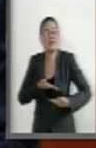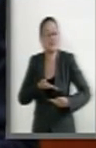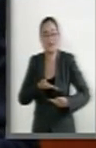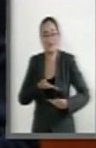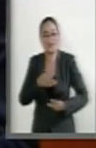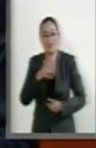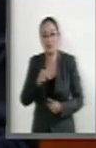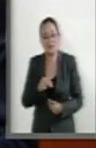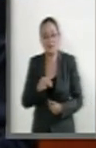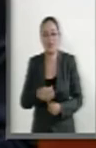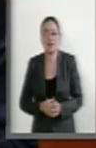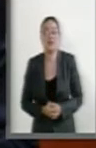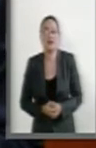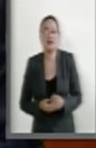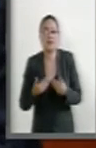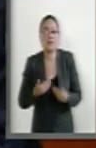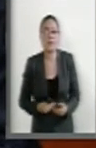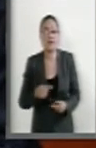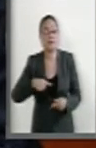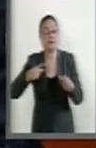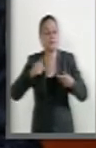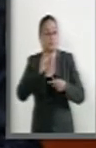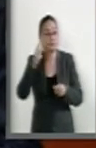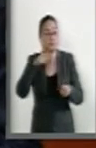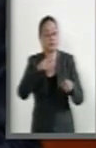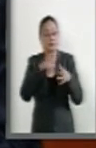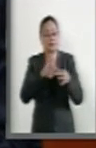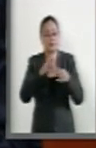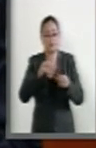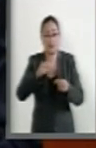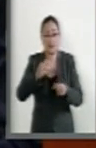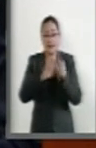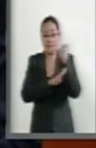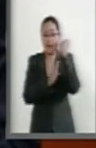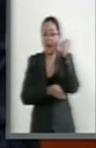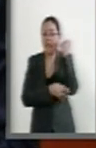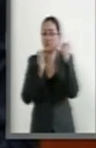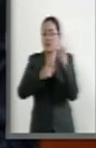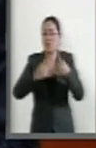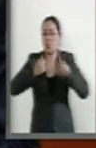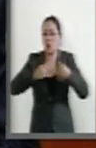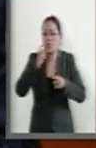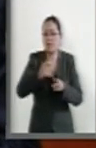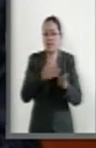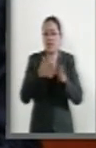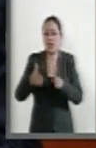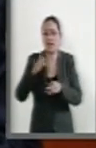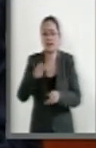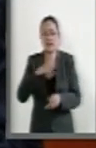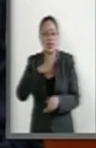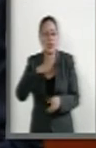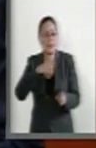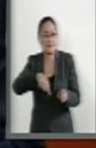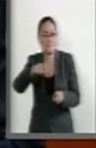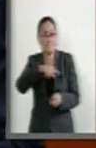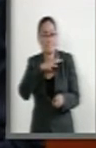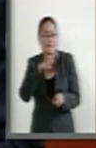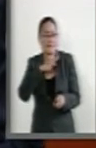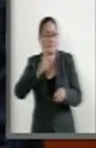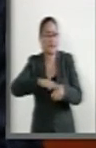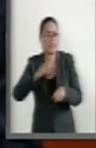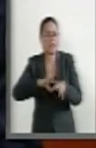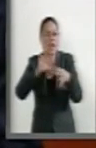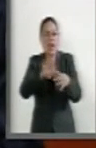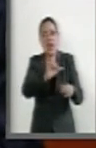Los especialistas identifican que el embarazo temprano puede tener como consecuencia el aumento de la feminización de la pobreza,